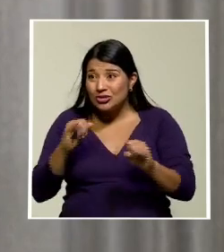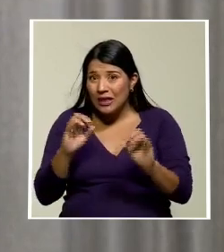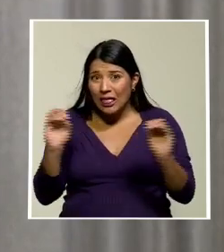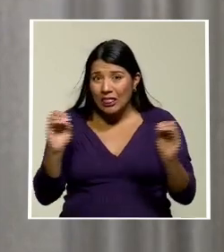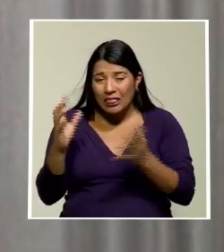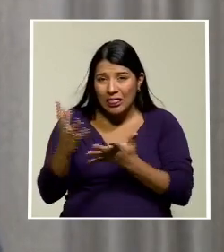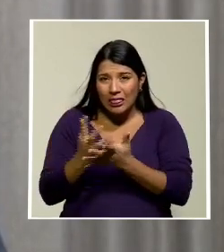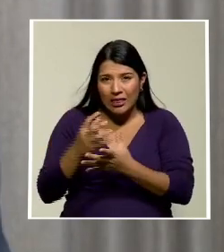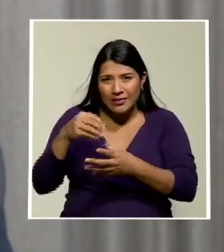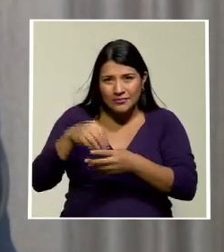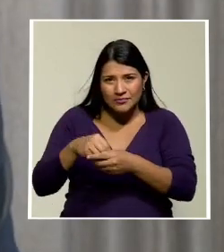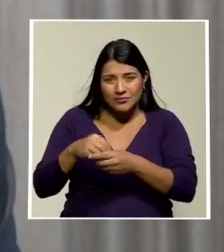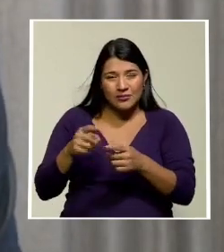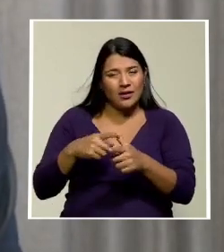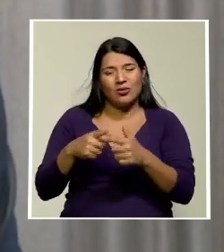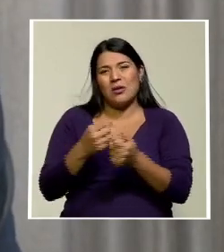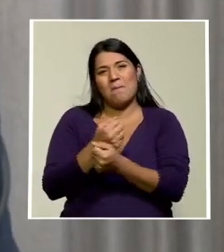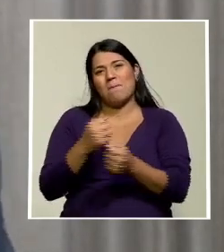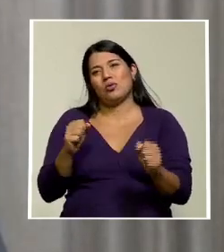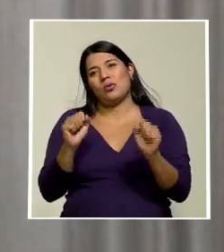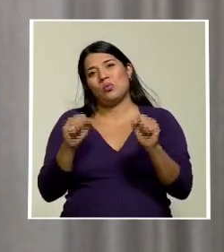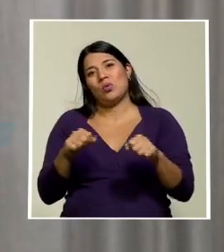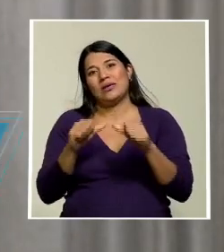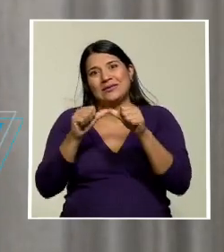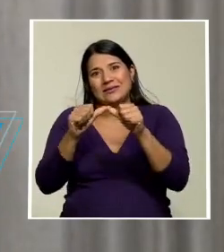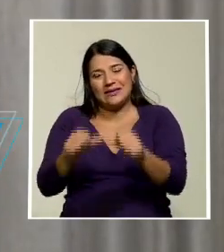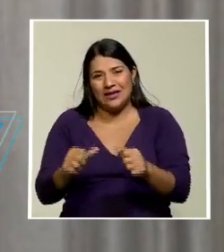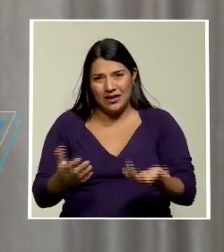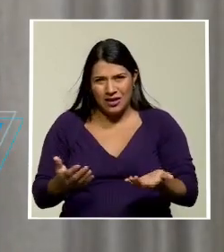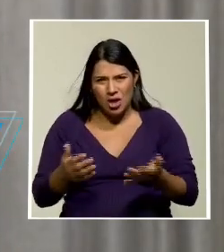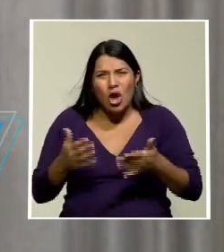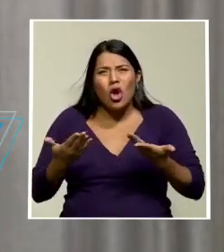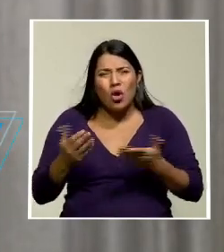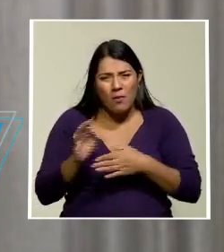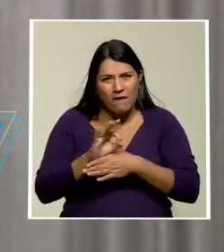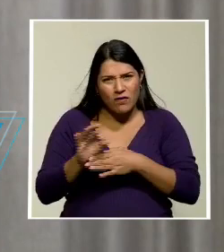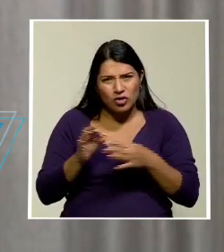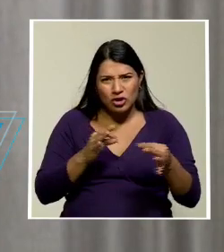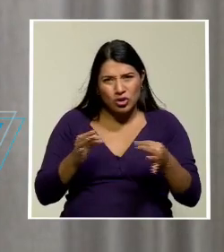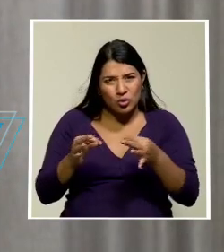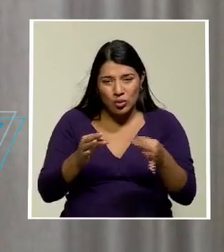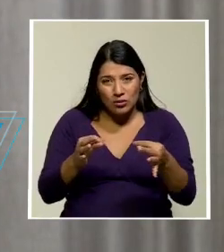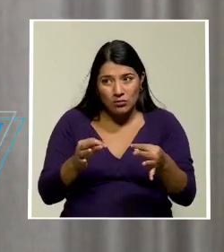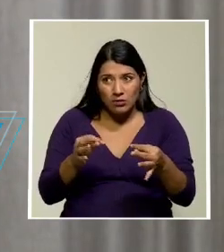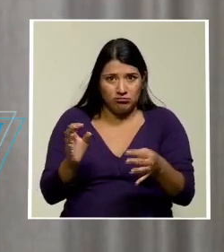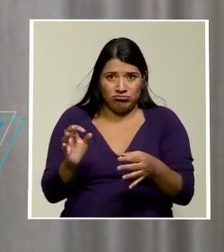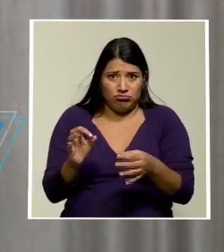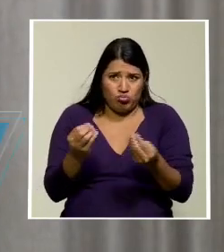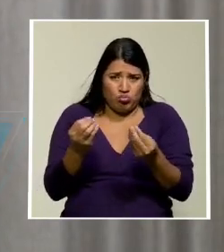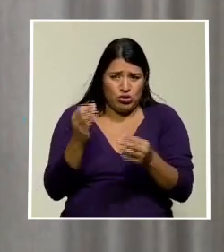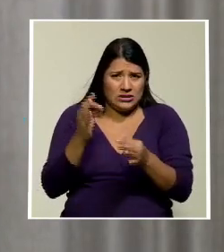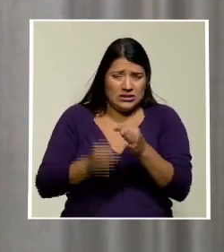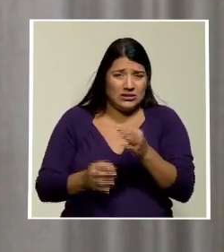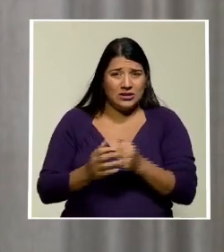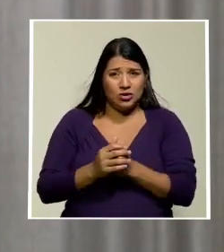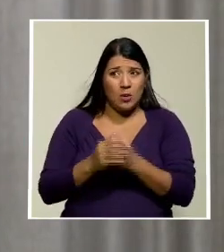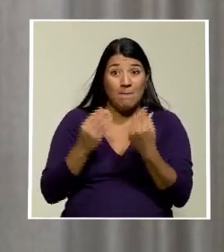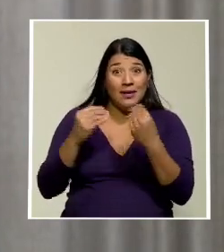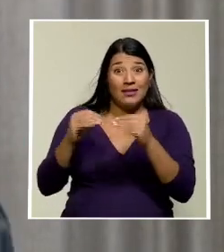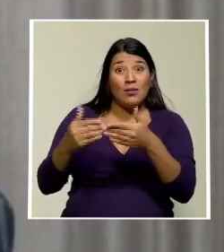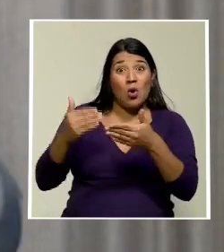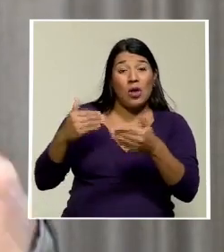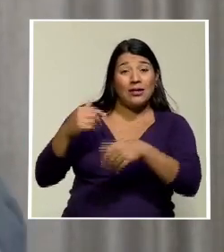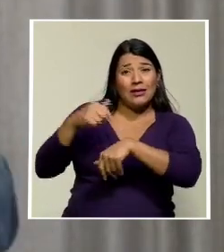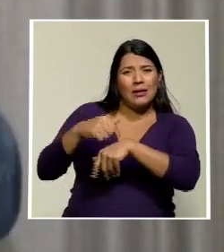empresarial logre sostenerse. ¿Cómo funciona el turismo? El turismo funciona muy sencillo. Ventas por anticipado. La gente